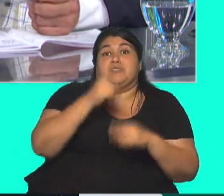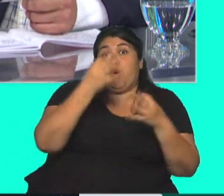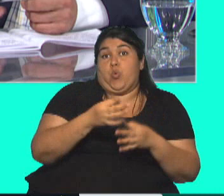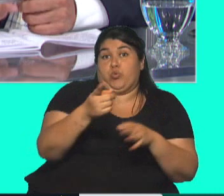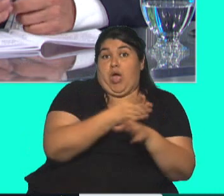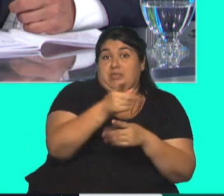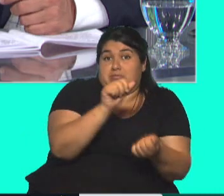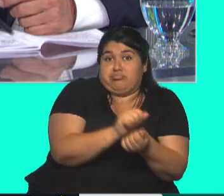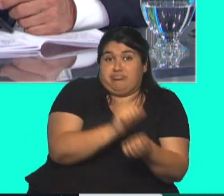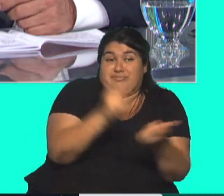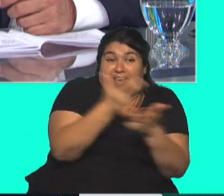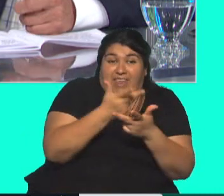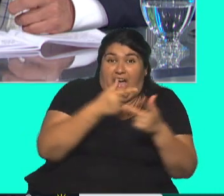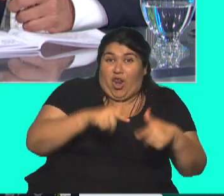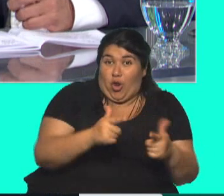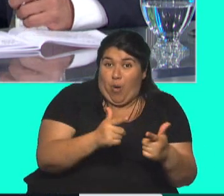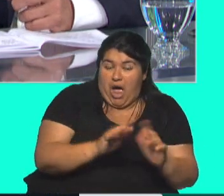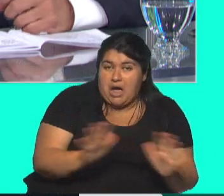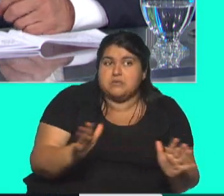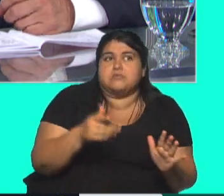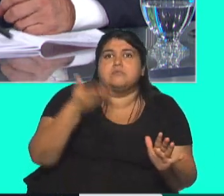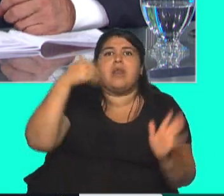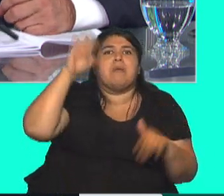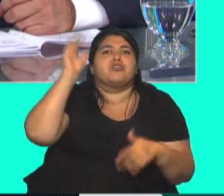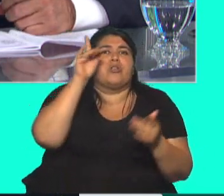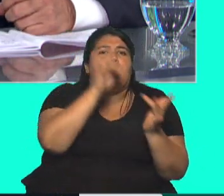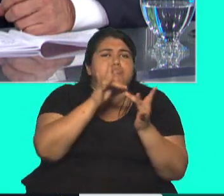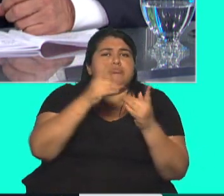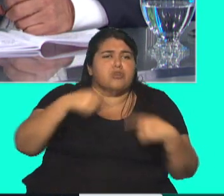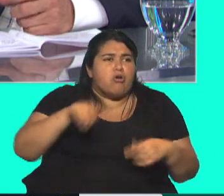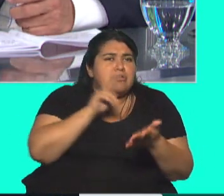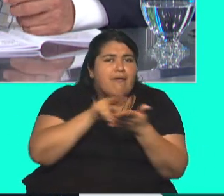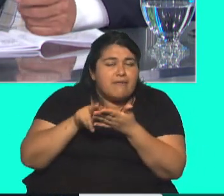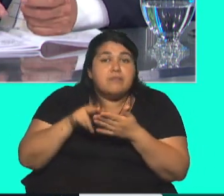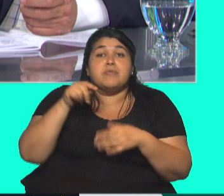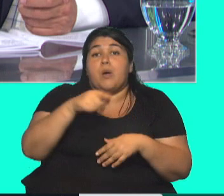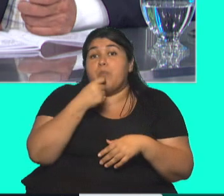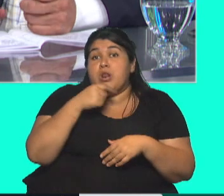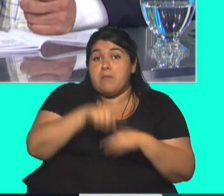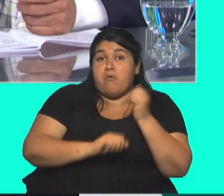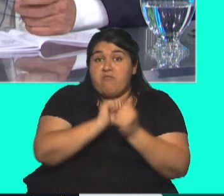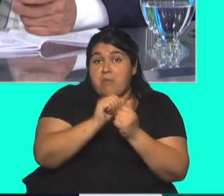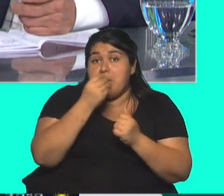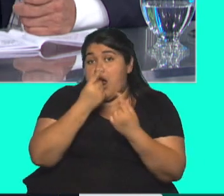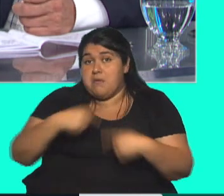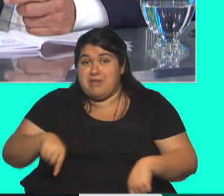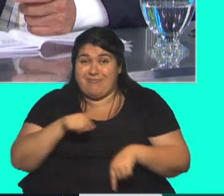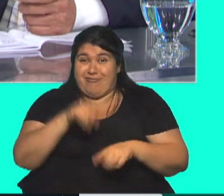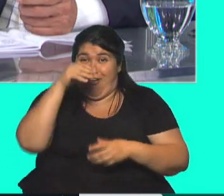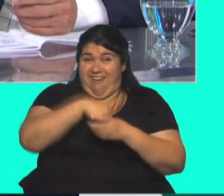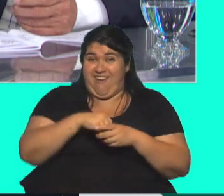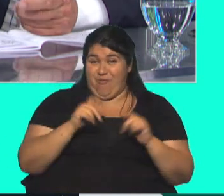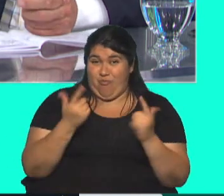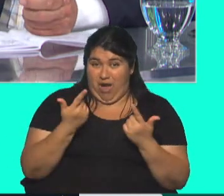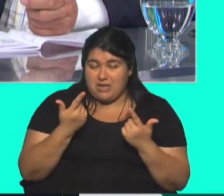son productos no de primera necesidad, por ejemplo, alimento y bebida. No aparece acá. No aparece, claro. Y son productos que por ahí se postergan